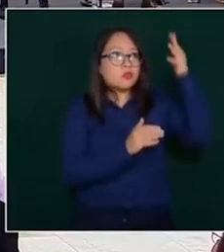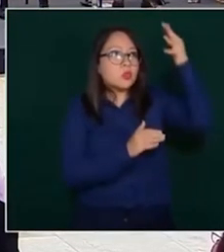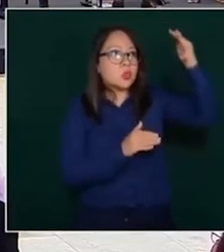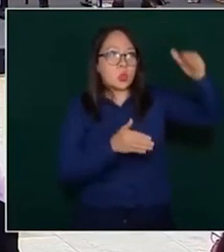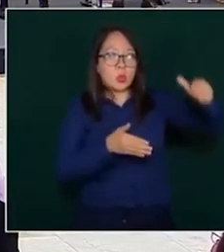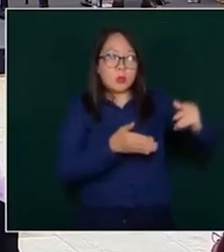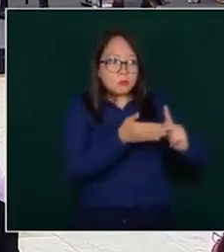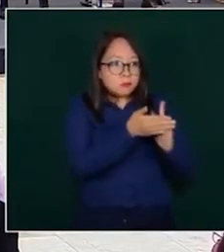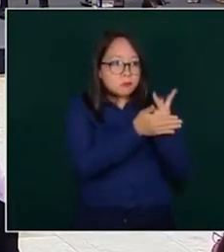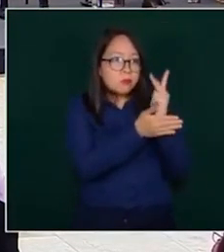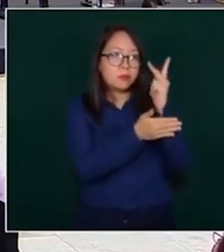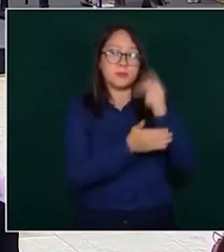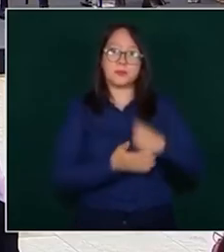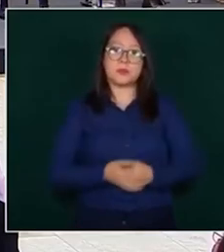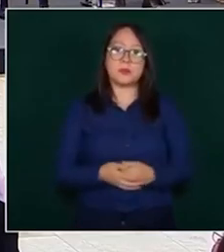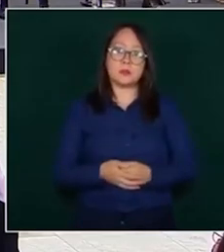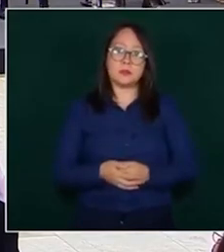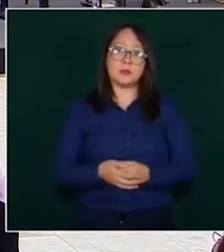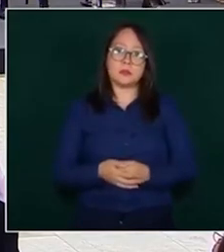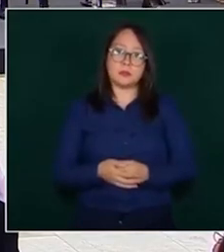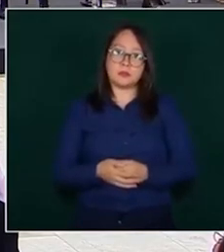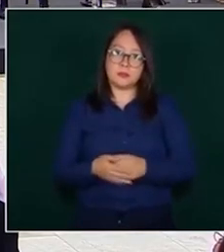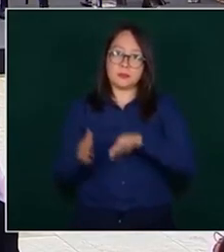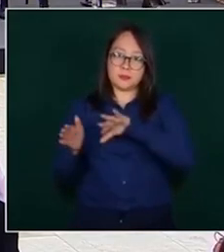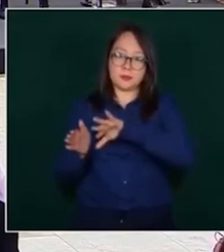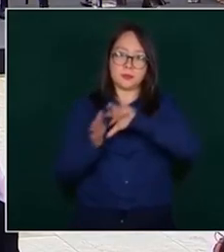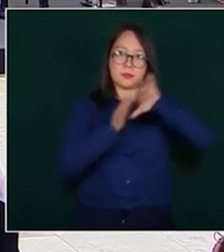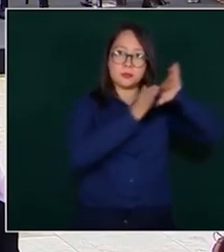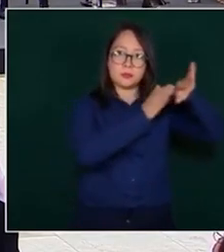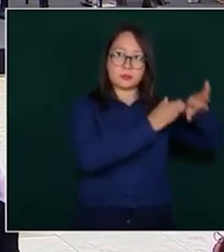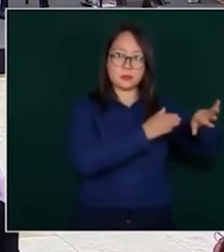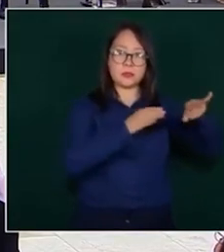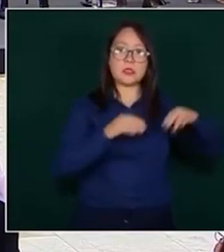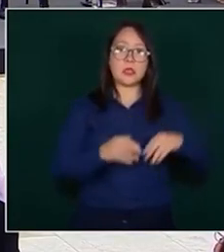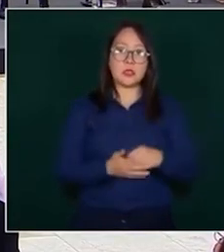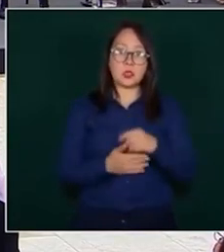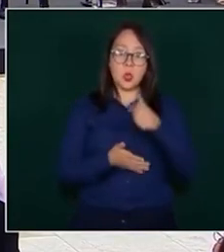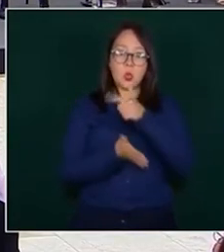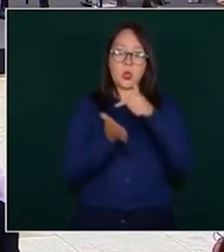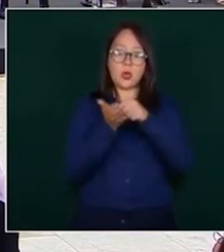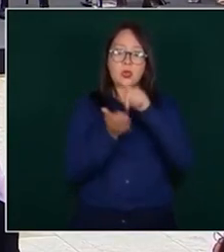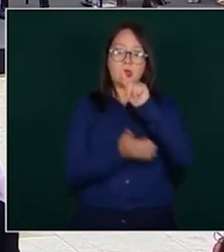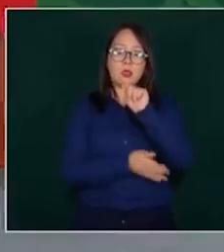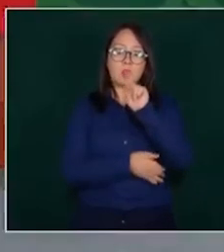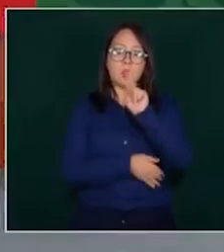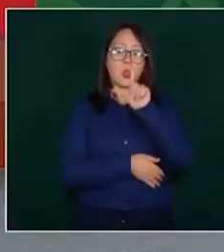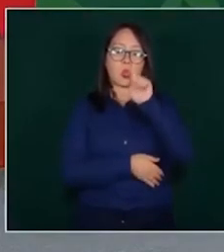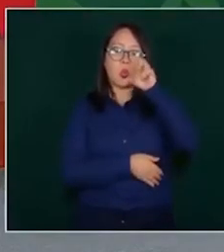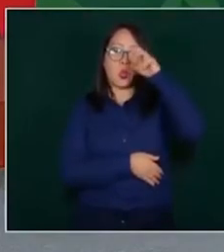en Tulum es el Parque del Jaguar.